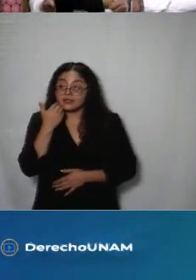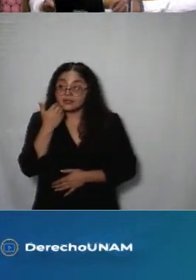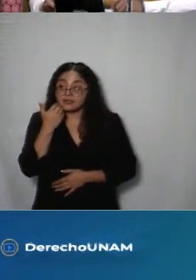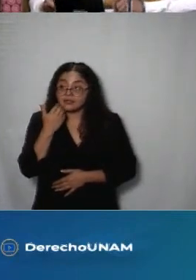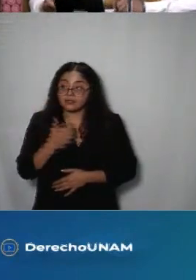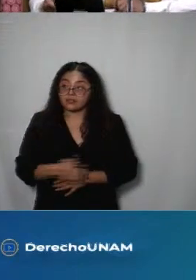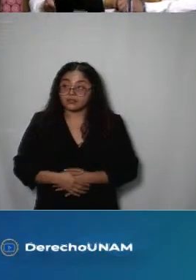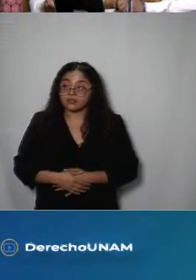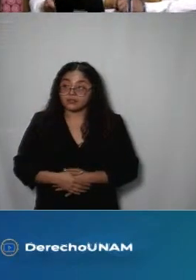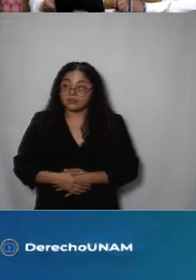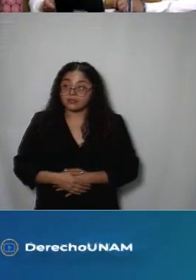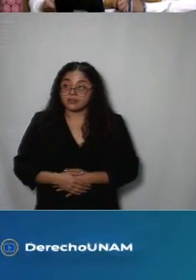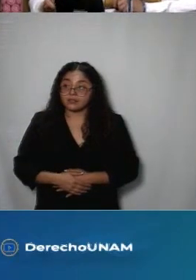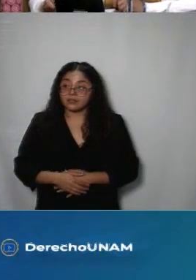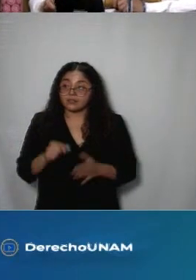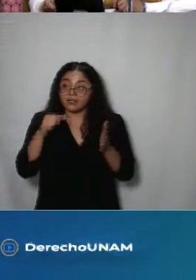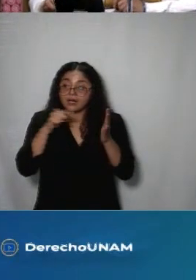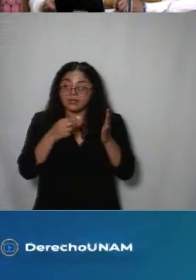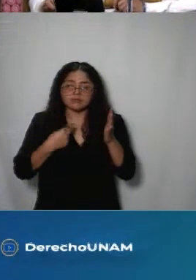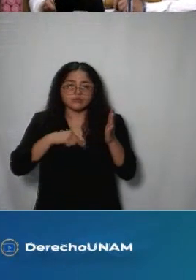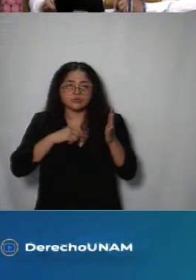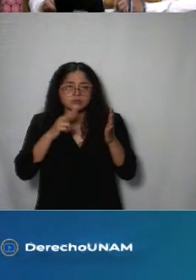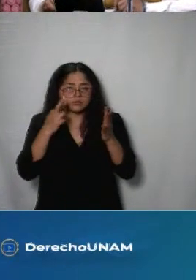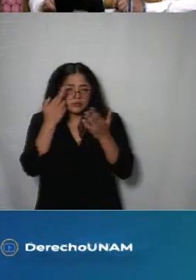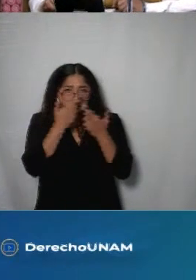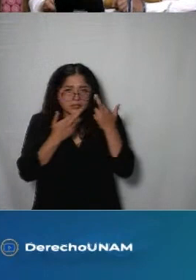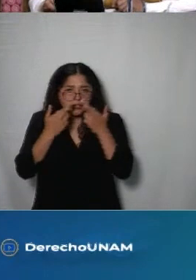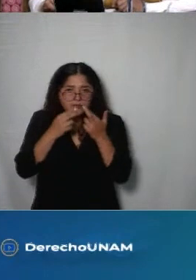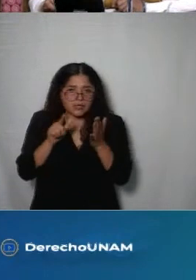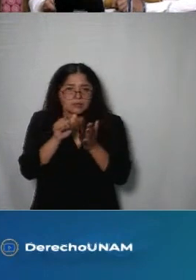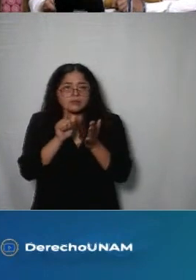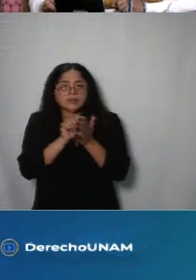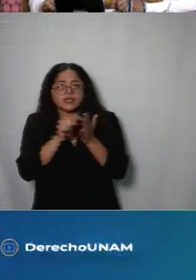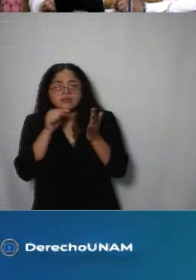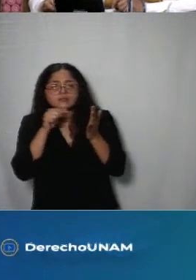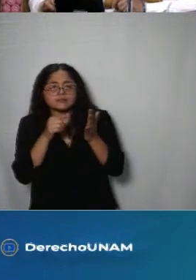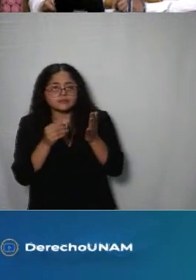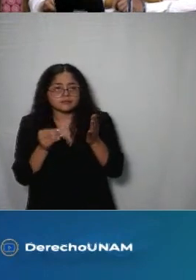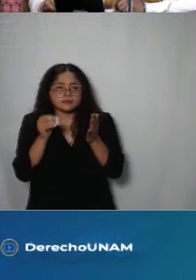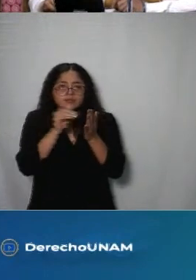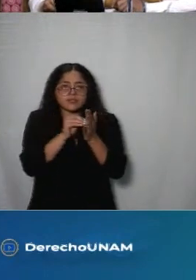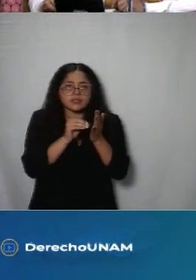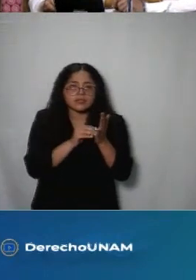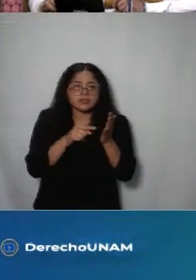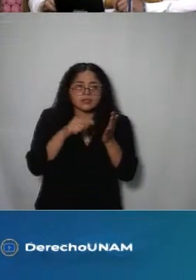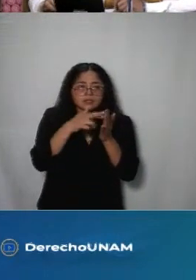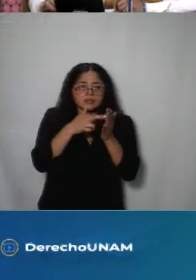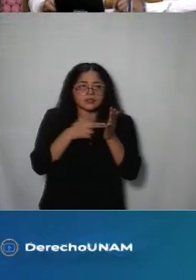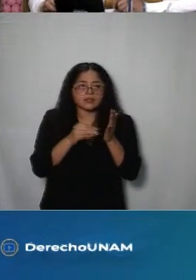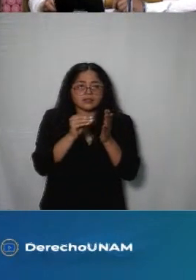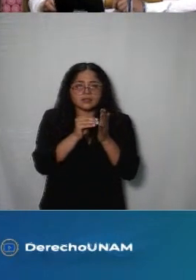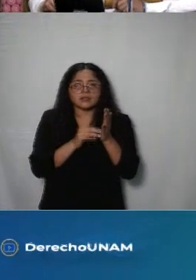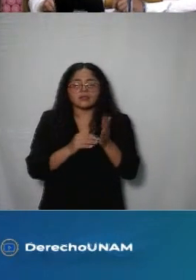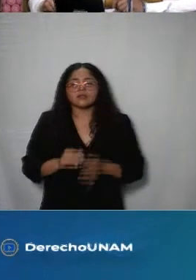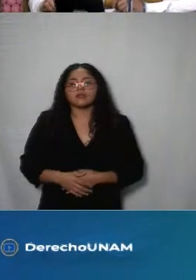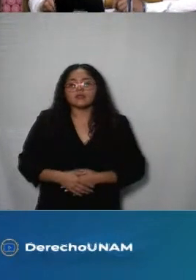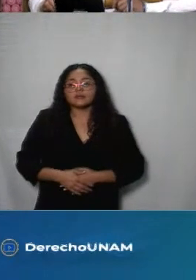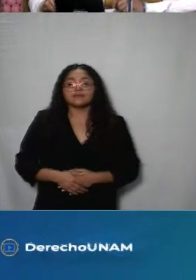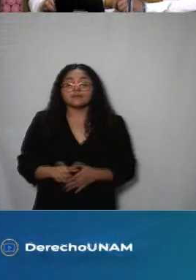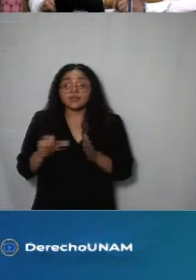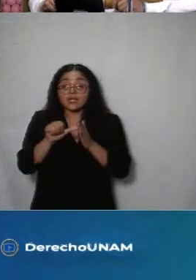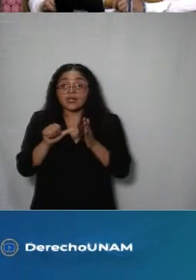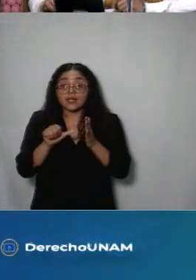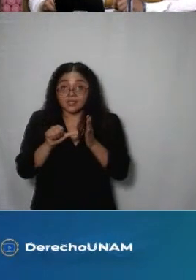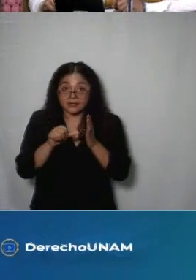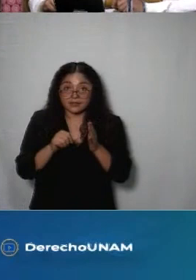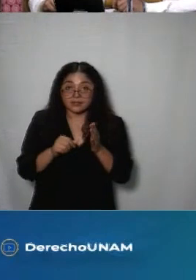sustento legal donde realizamos justo la atribución como comisionada es de conformidad en